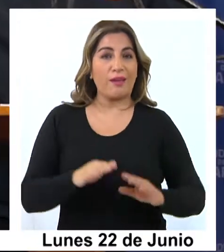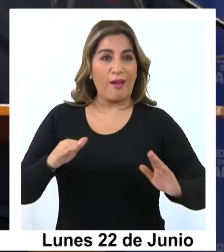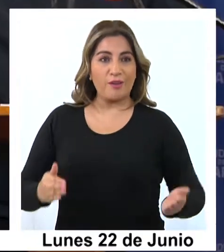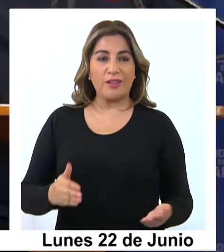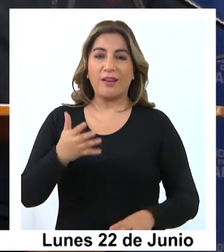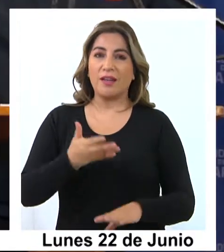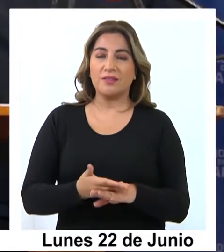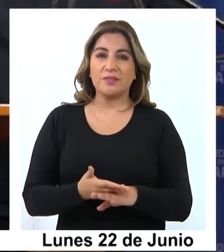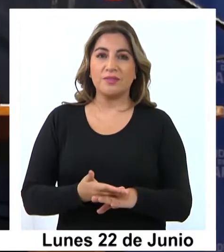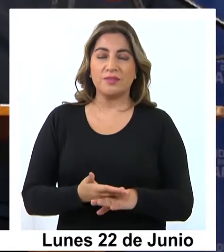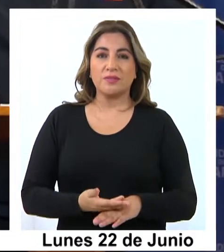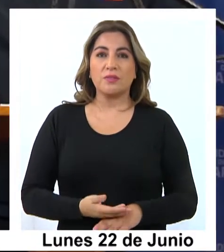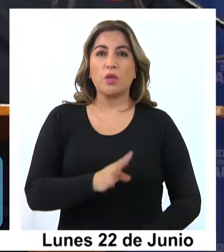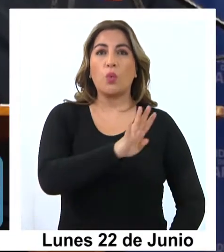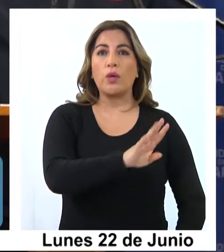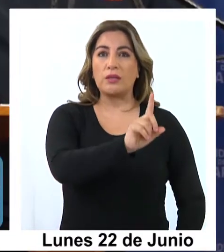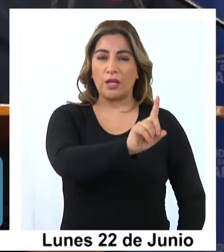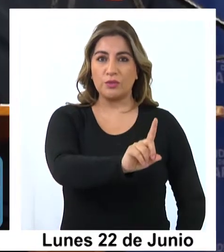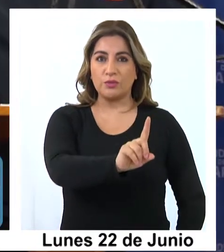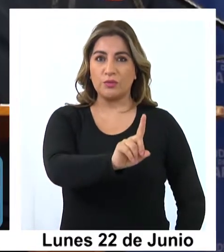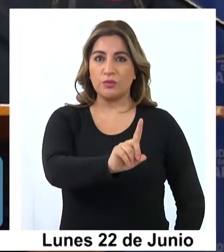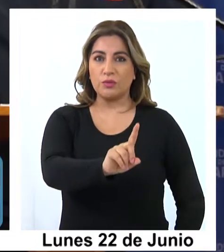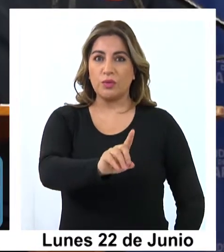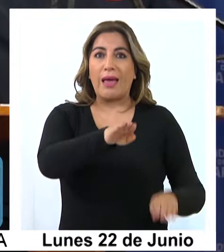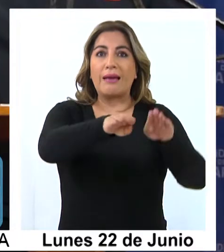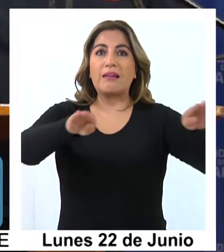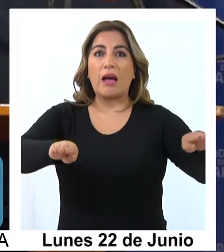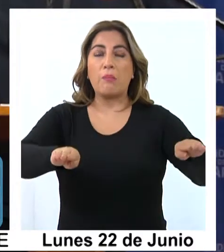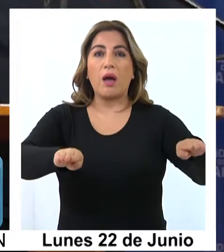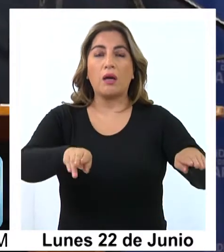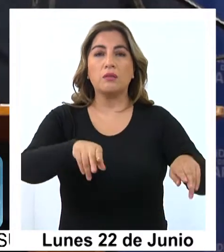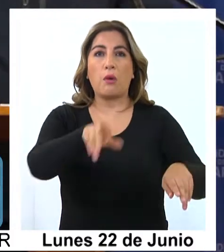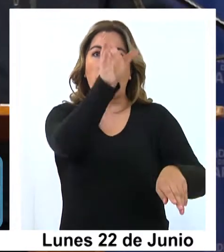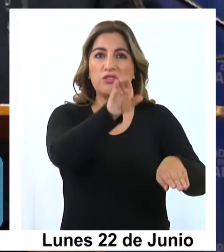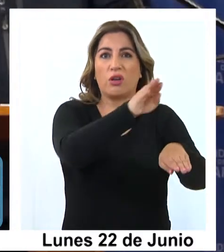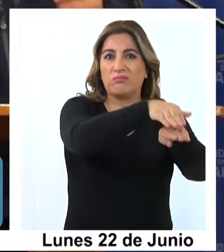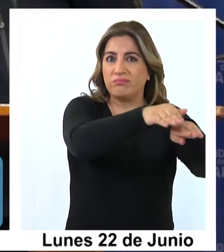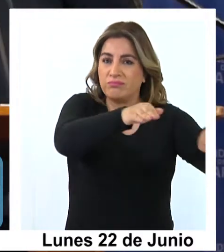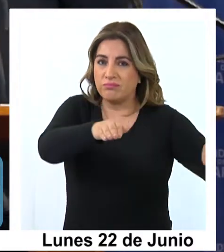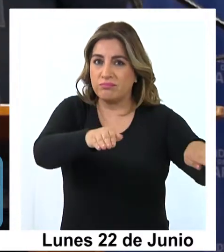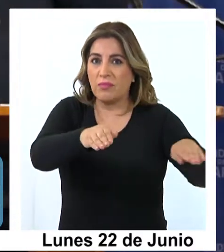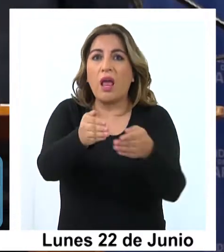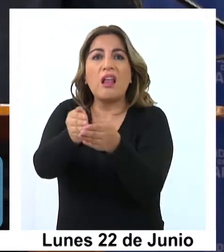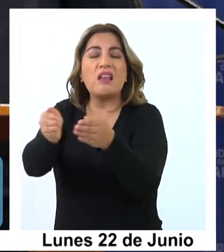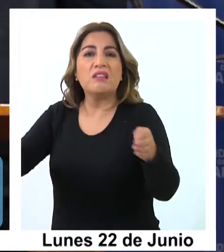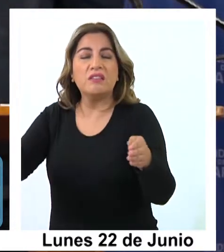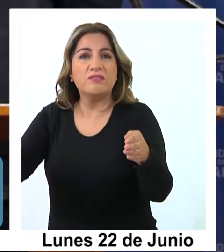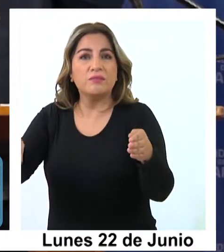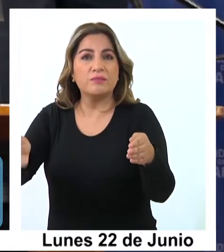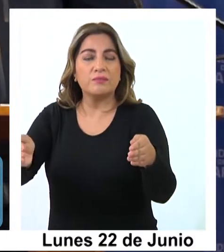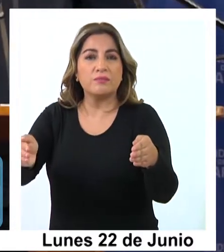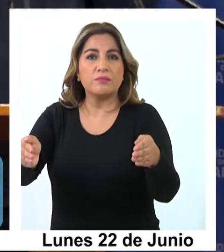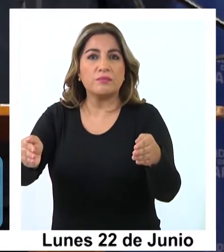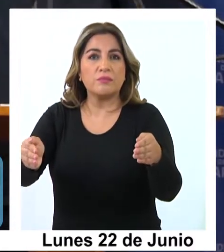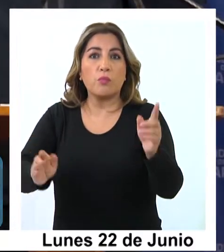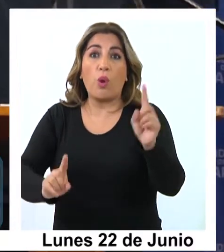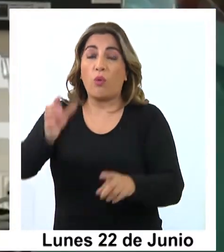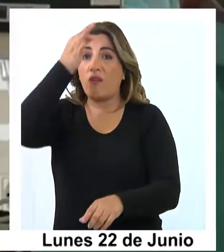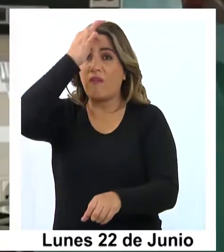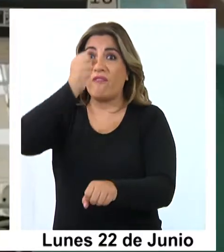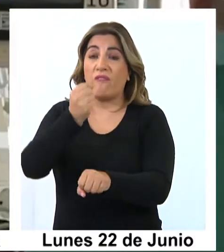tengamos solamente 41 camas utilizadas y tenemos la disponibilidad de camas para poder